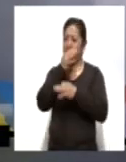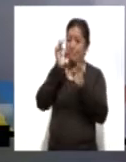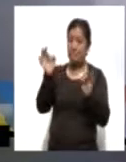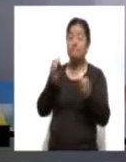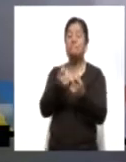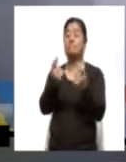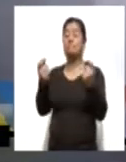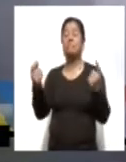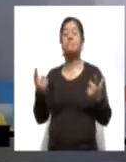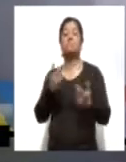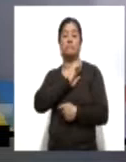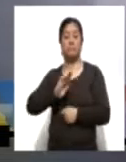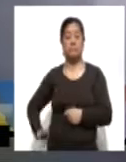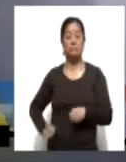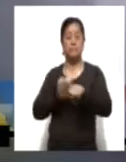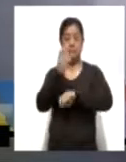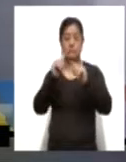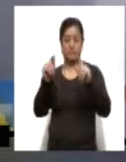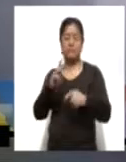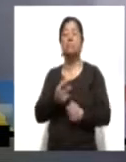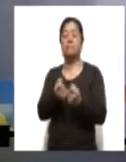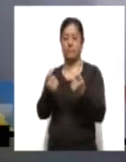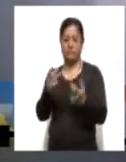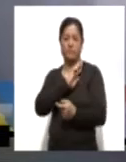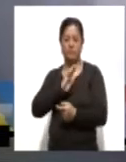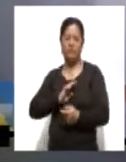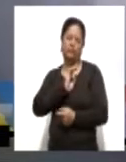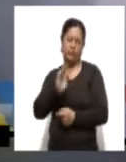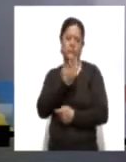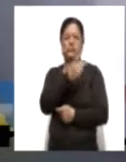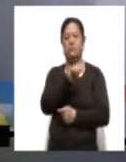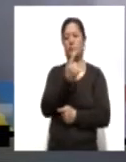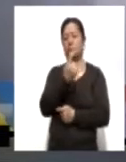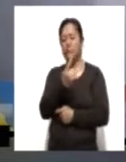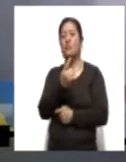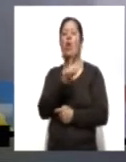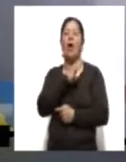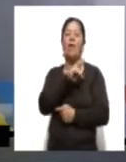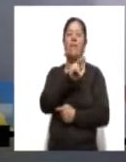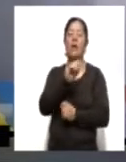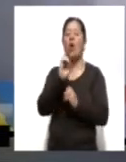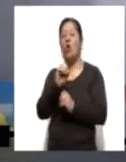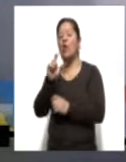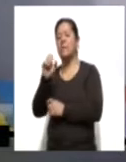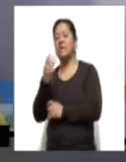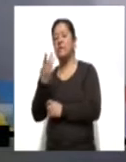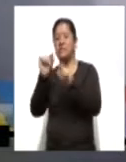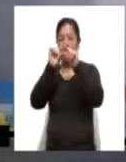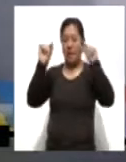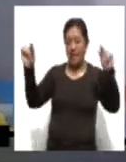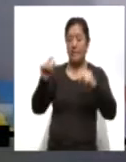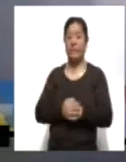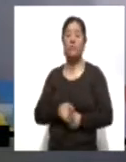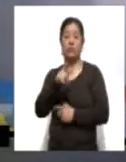municipio, de nuestro estado, hay municipios en los que lo puedes sintonizar en el canal 3.1 de la señal abierta, canal 23 de Sistema de Cable, nos